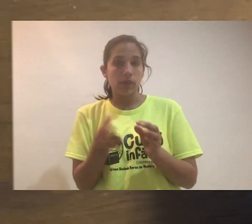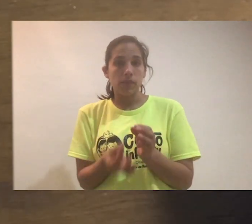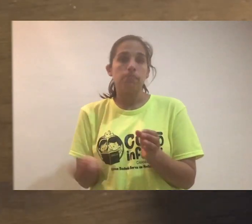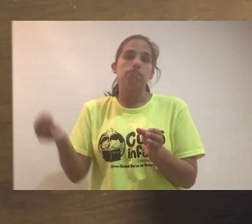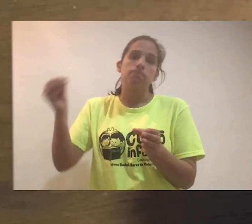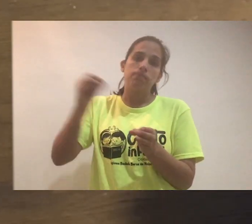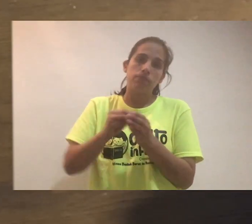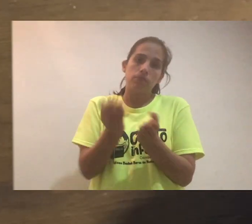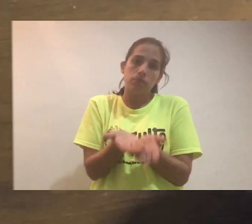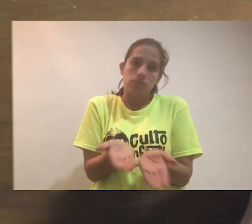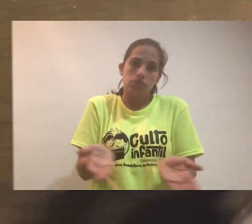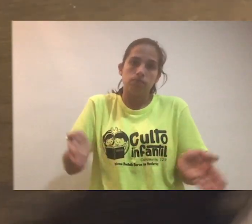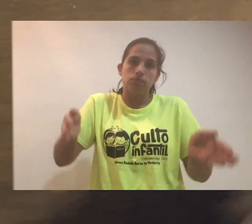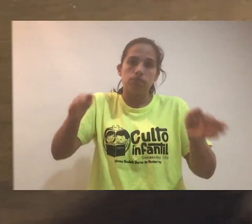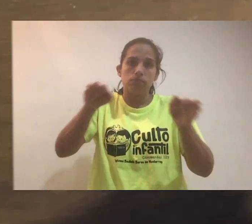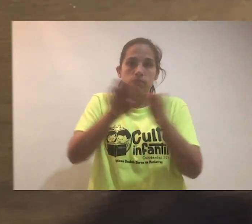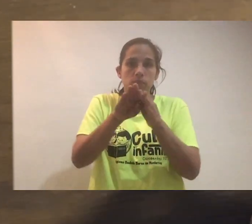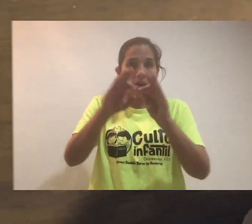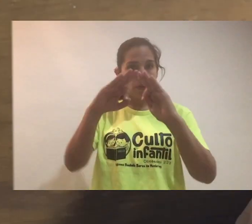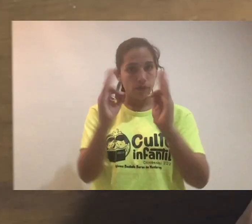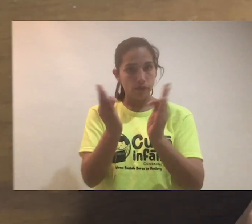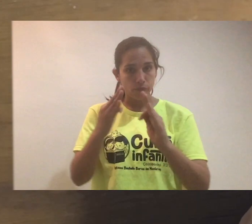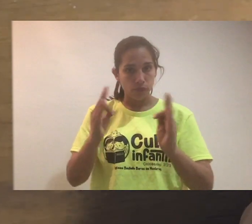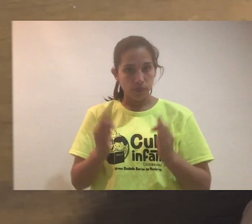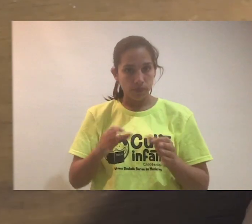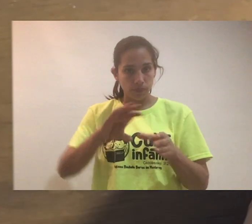arriba del que ya hicimos.